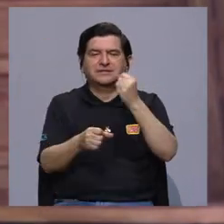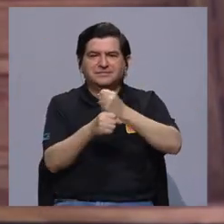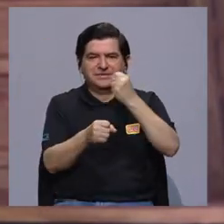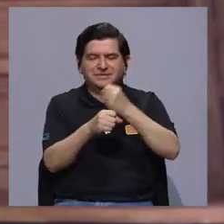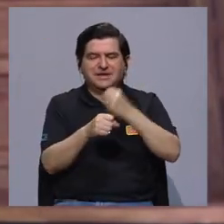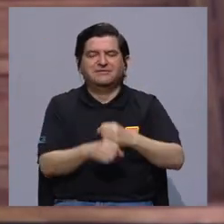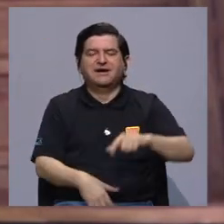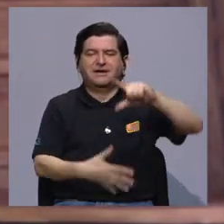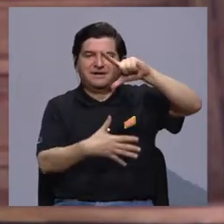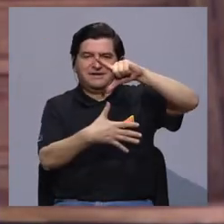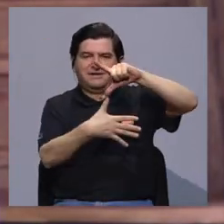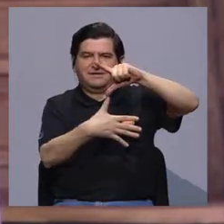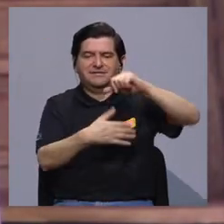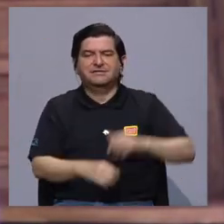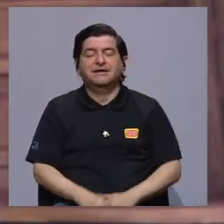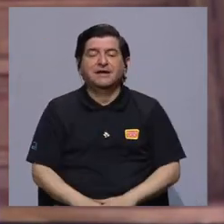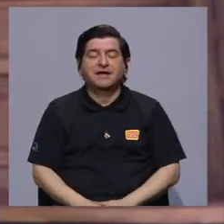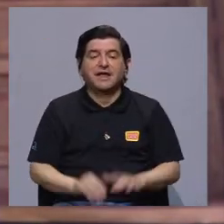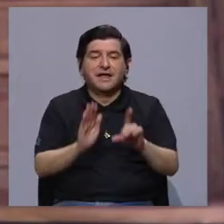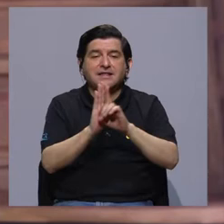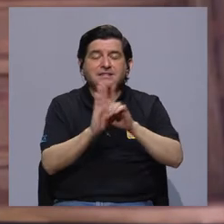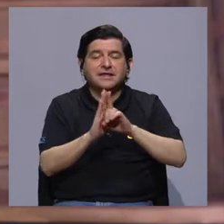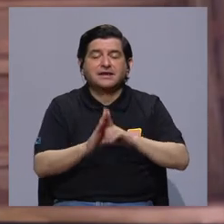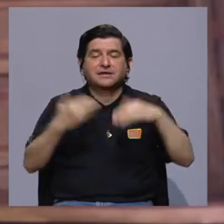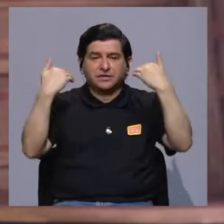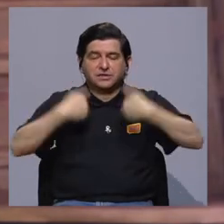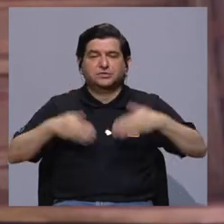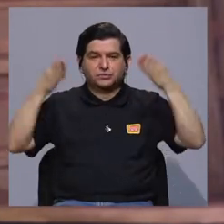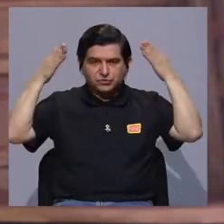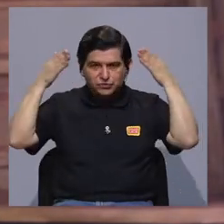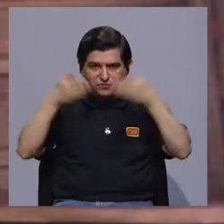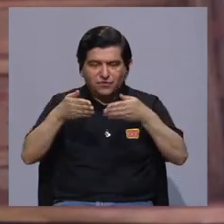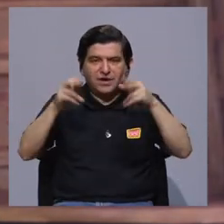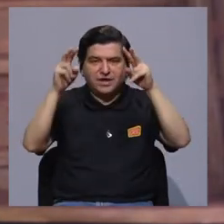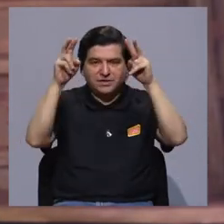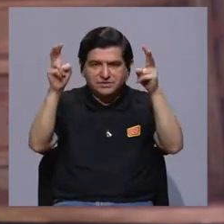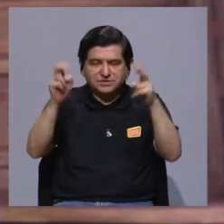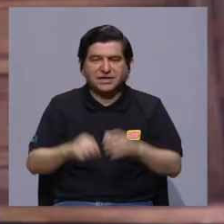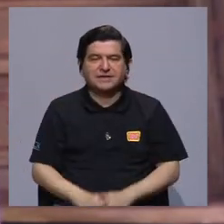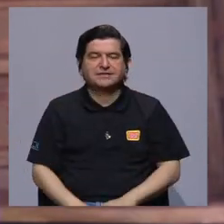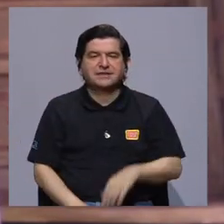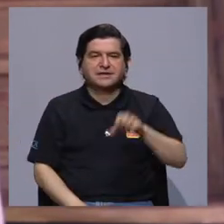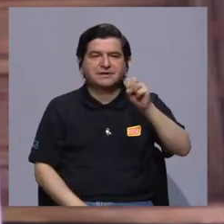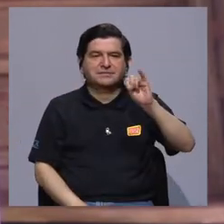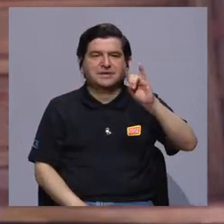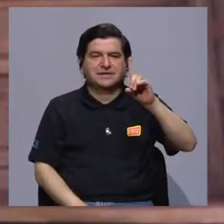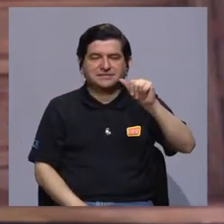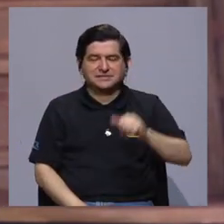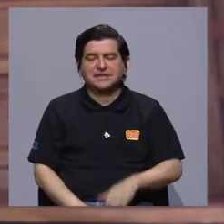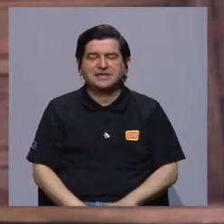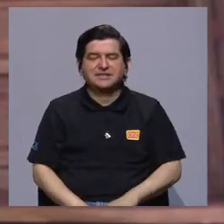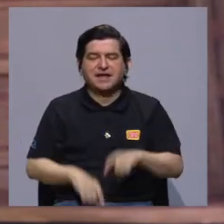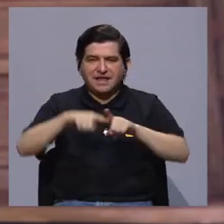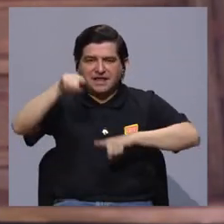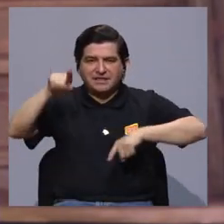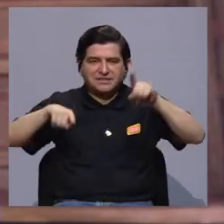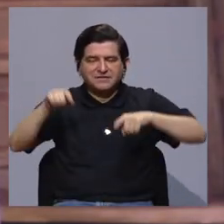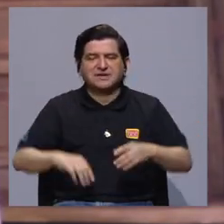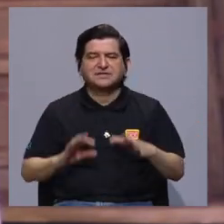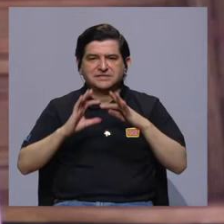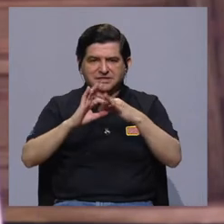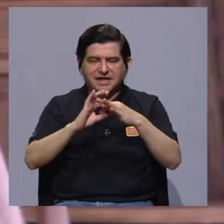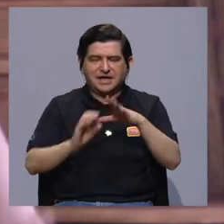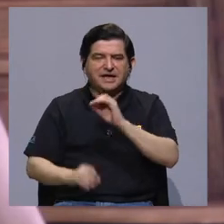Latina sobre también derechos humanos, enfocados también al tema del SIDA, la diversidad sexual y de género.